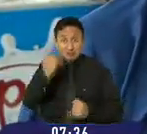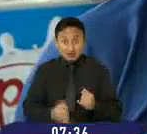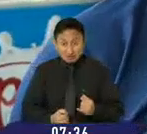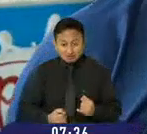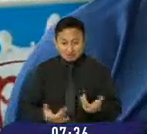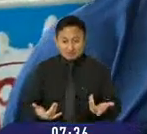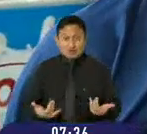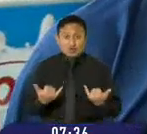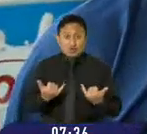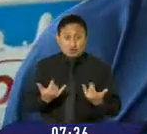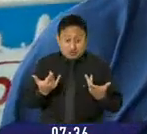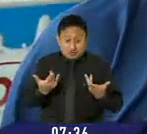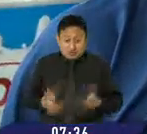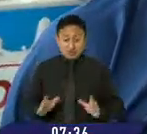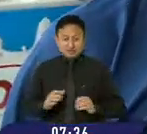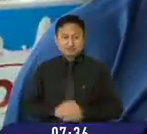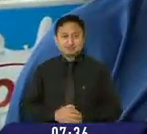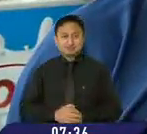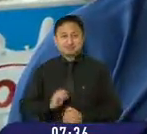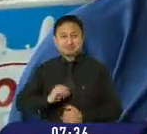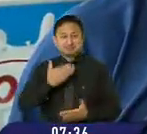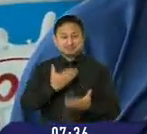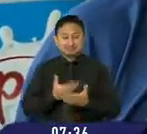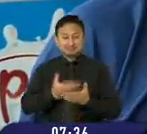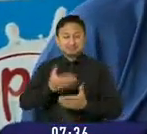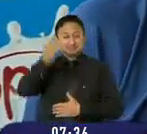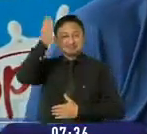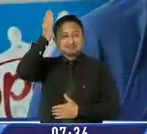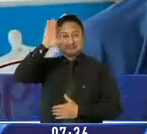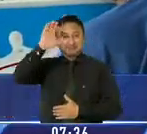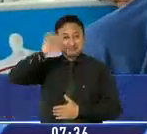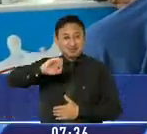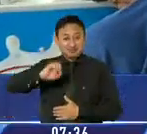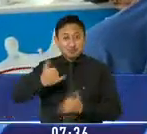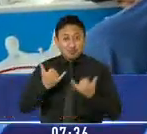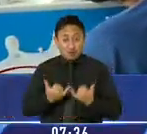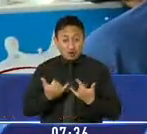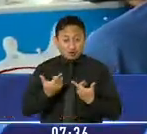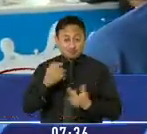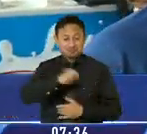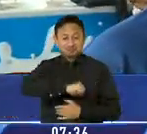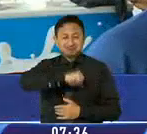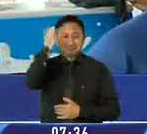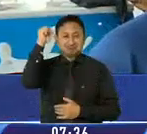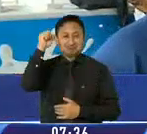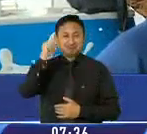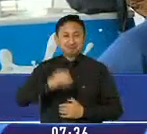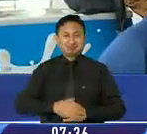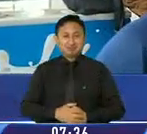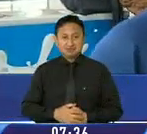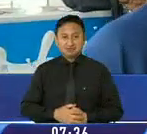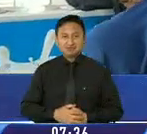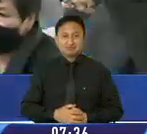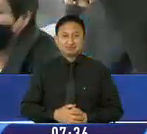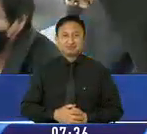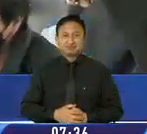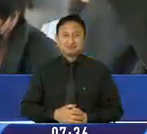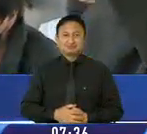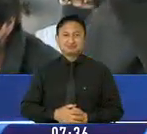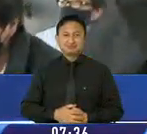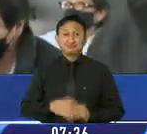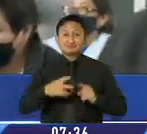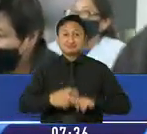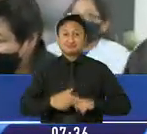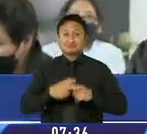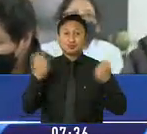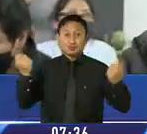hasta que se dio. Y gracias a Dios, se dio y hemos ganado ese campeonato. Empezar las